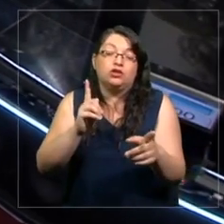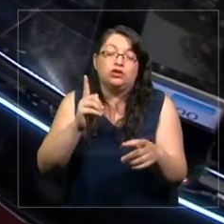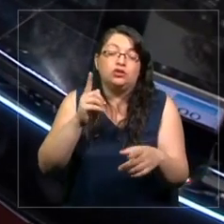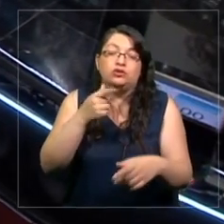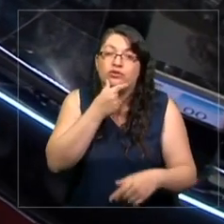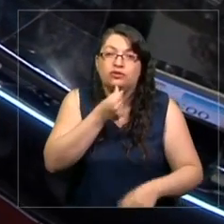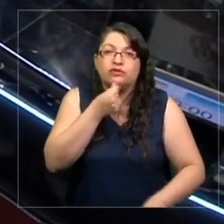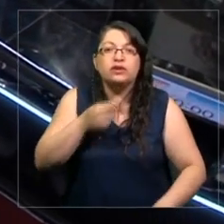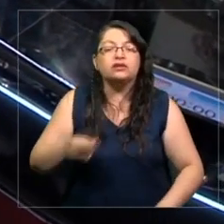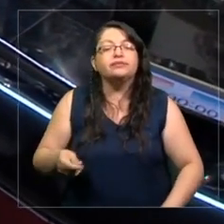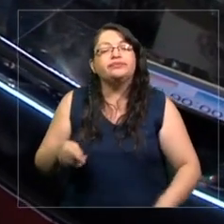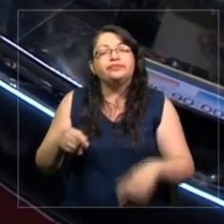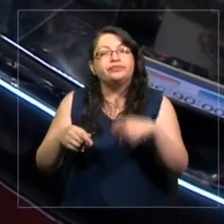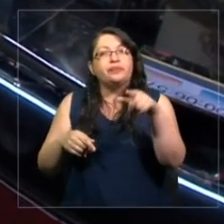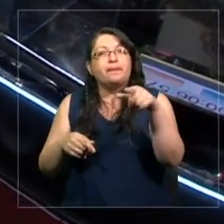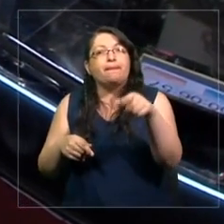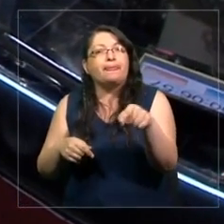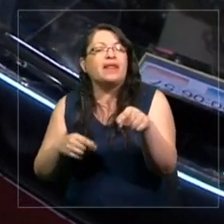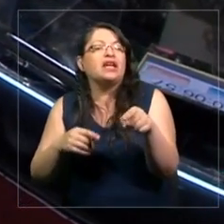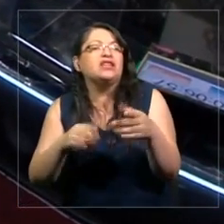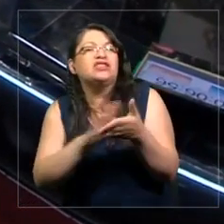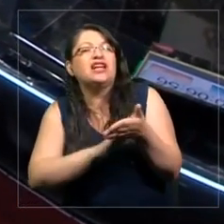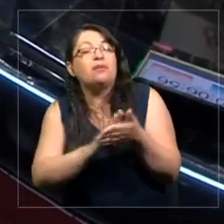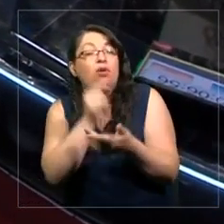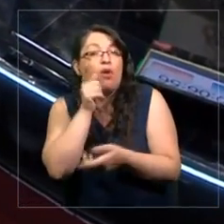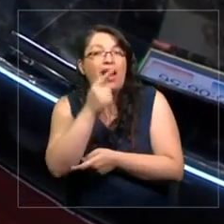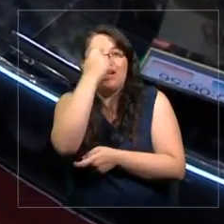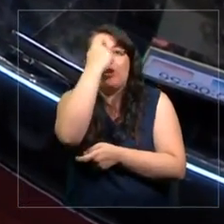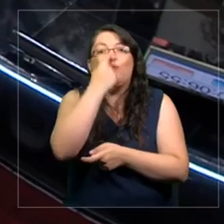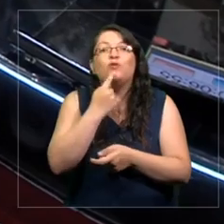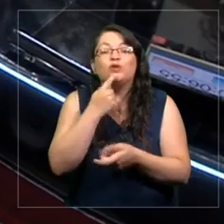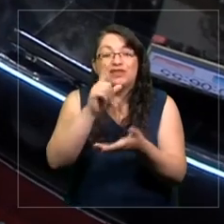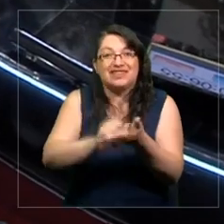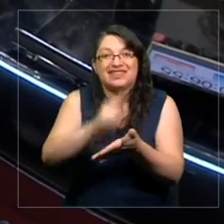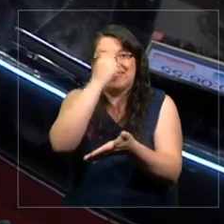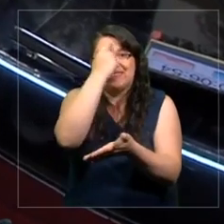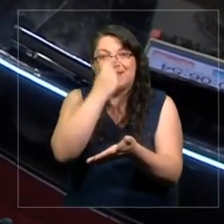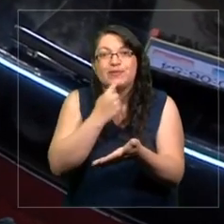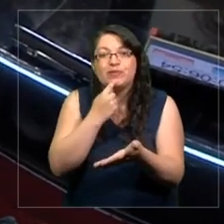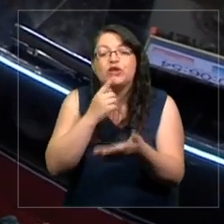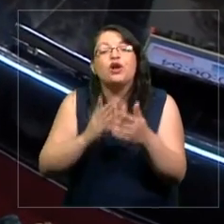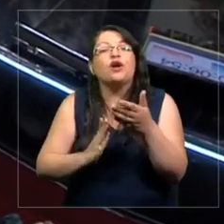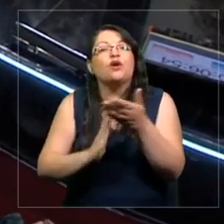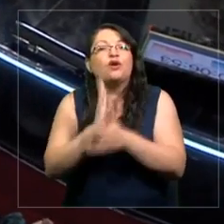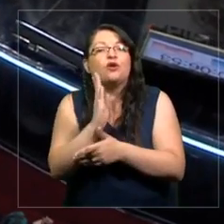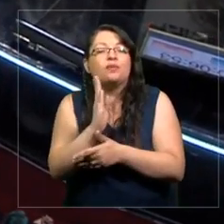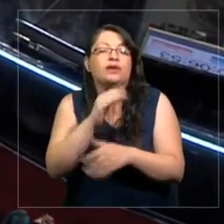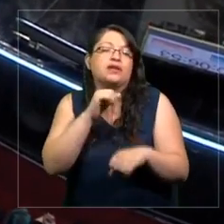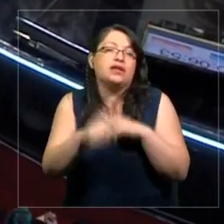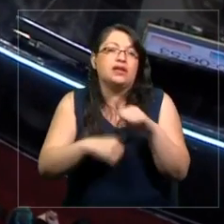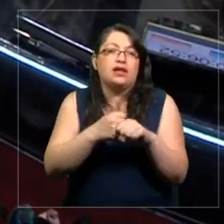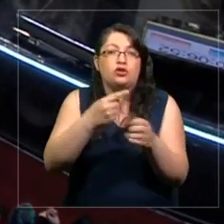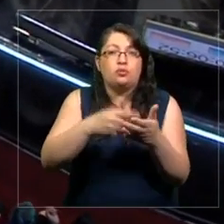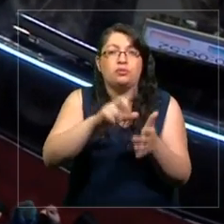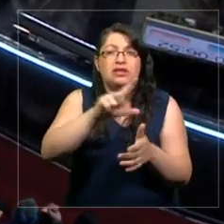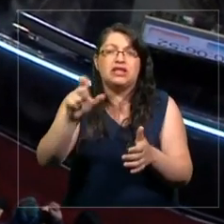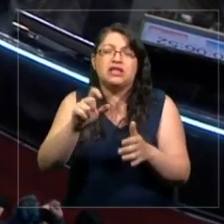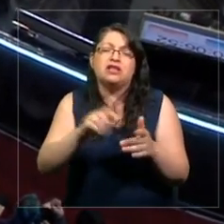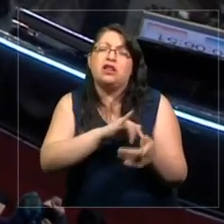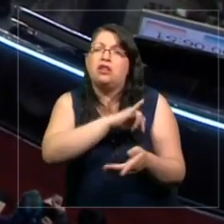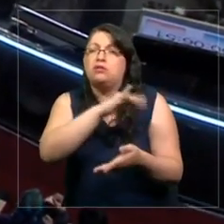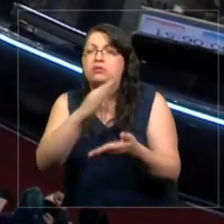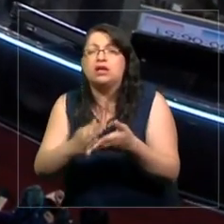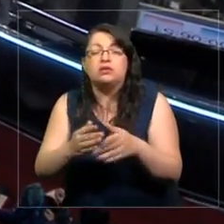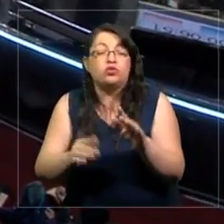Evidentemente, el ejemplo paradigmático de todo esto son los museos. Los museos que surgen en el siglo XVIII, que se instalan con fuerza en el siglo